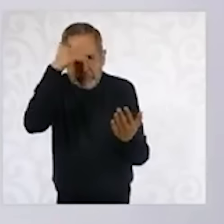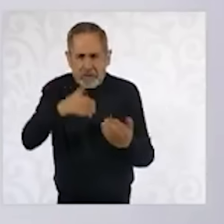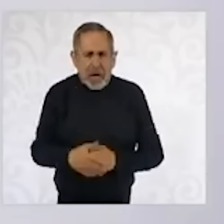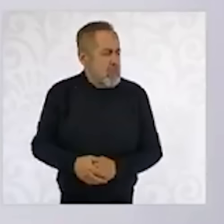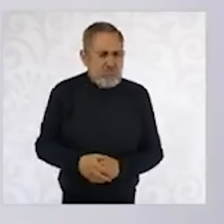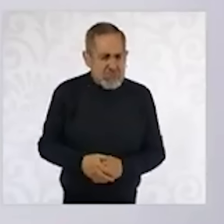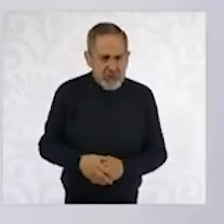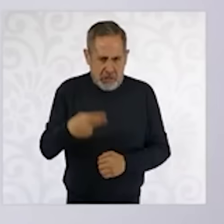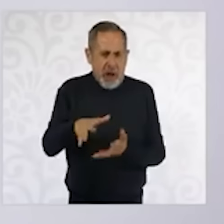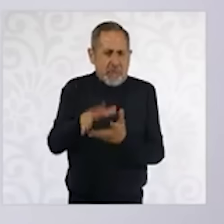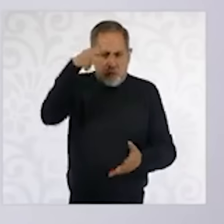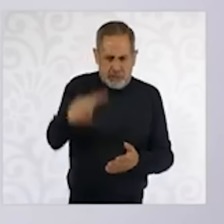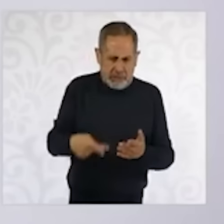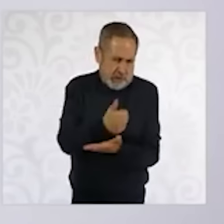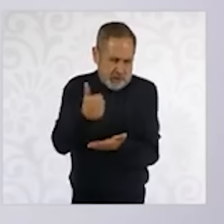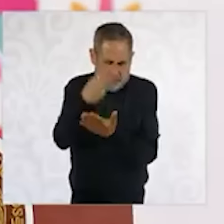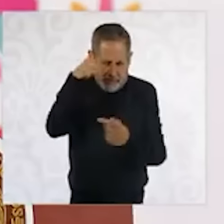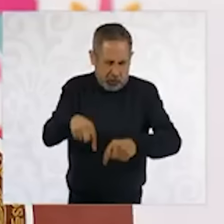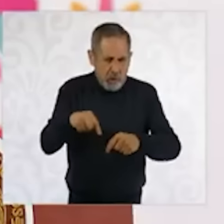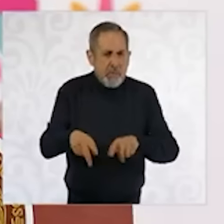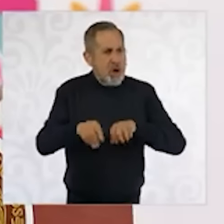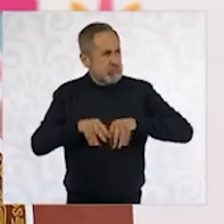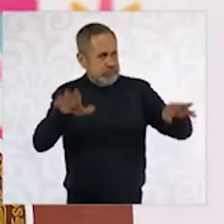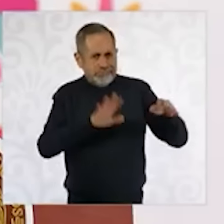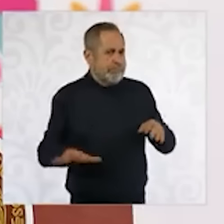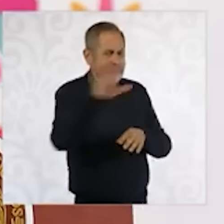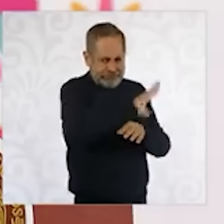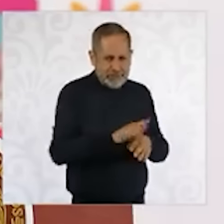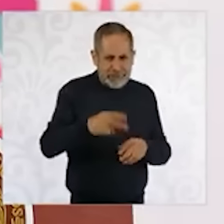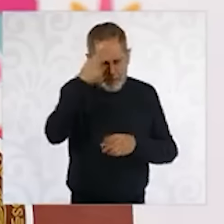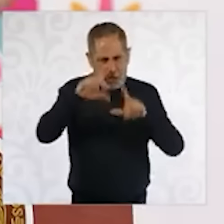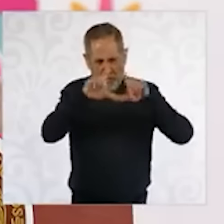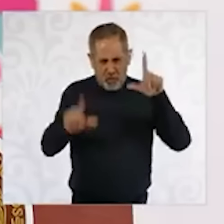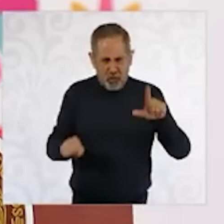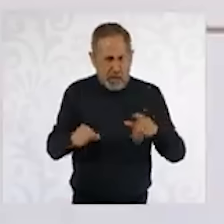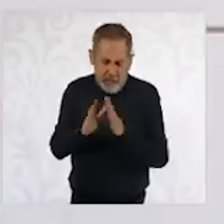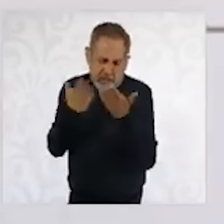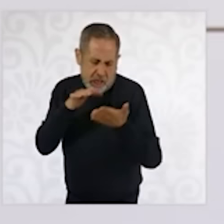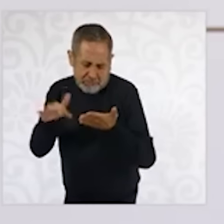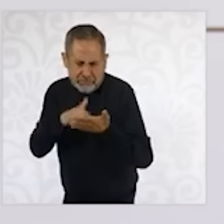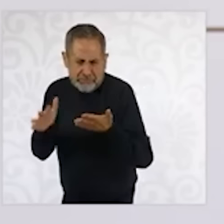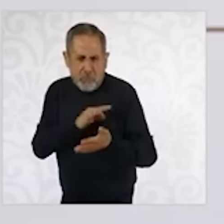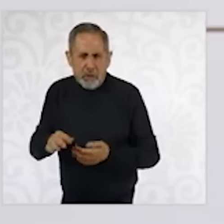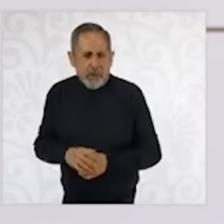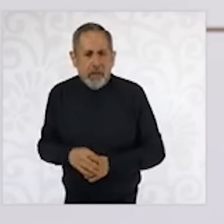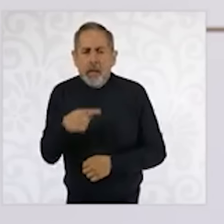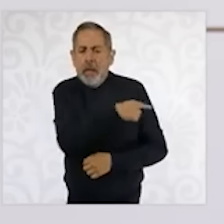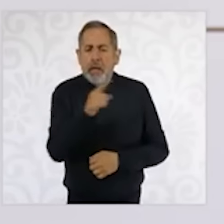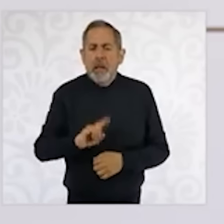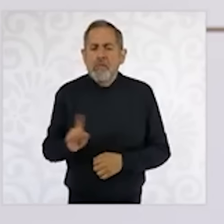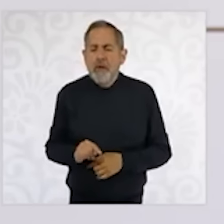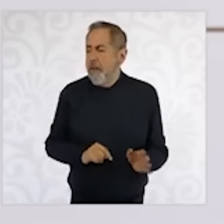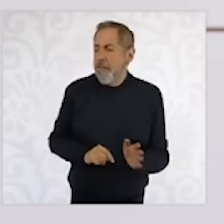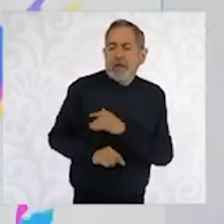metropolitanos, la mayoría de ellos son los periódicos de la vida nacional. No, no